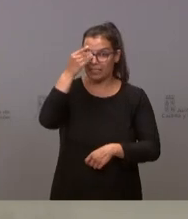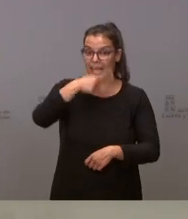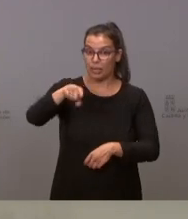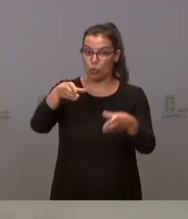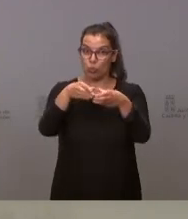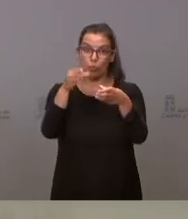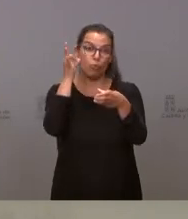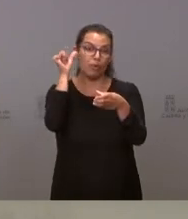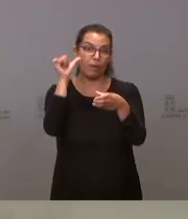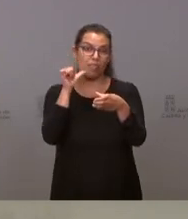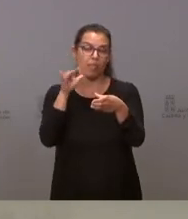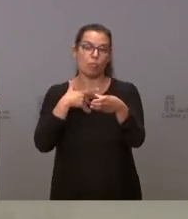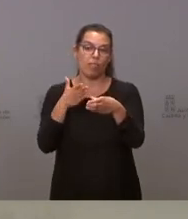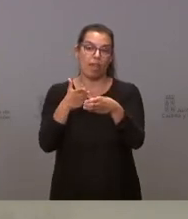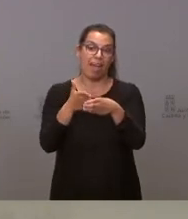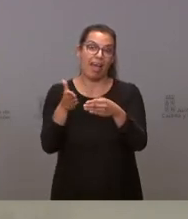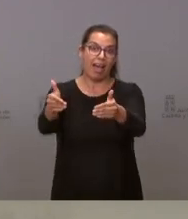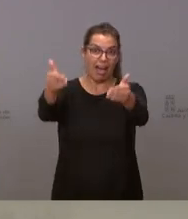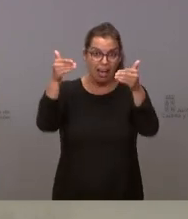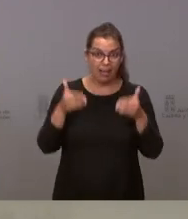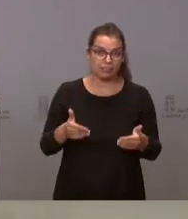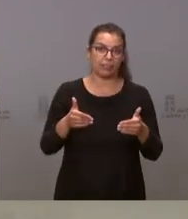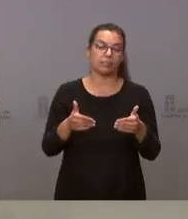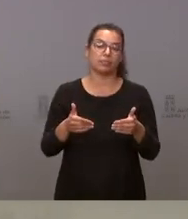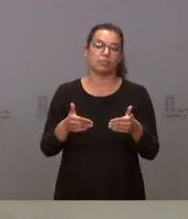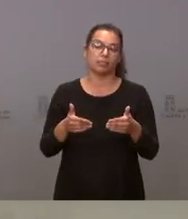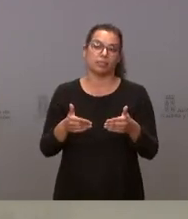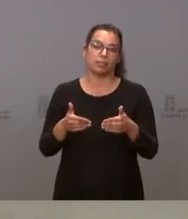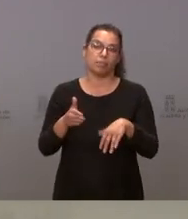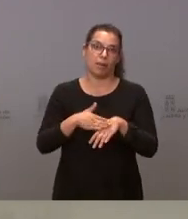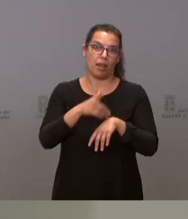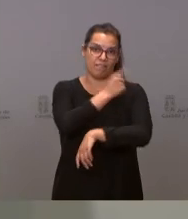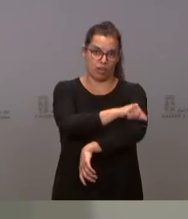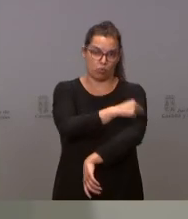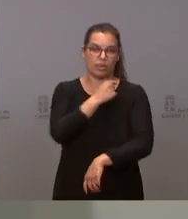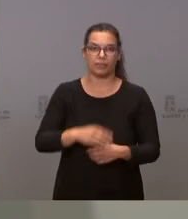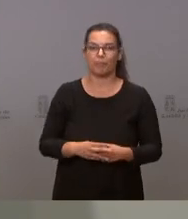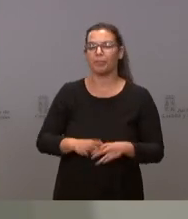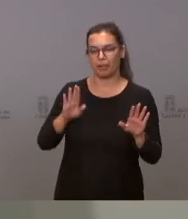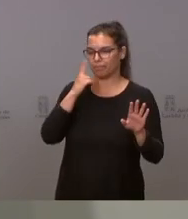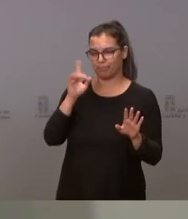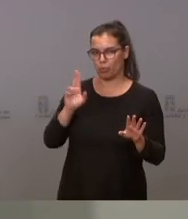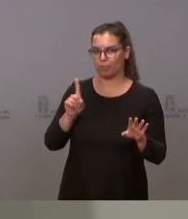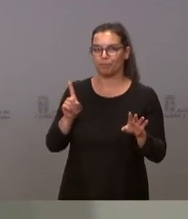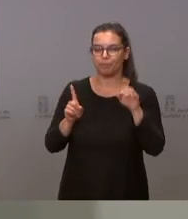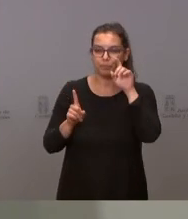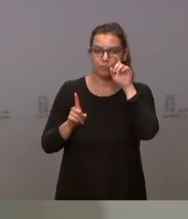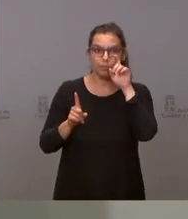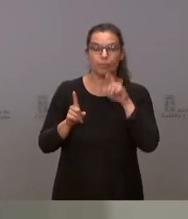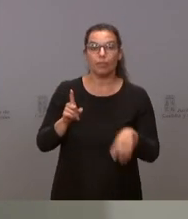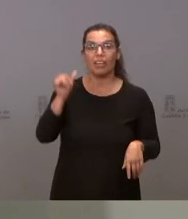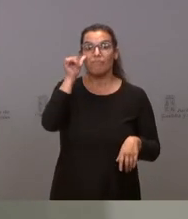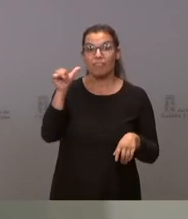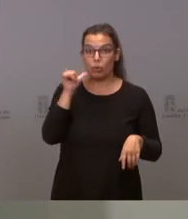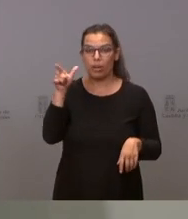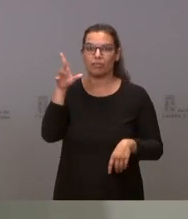colectivo que ahora se inmuniza junto a su grupo de edad. No, no es así. No es así. Las embarazadas están en la estrategia de